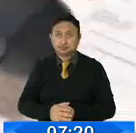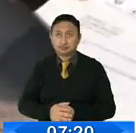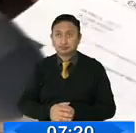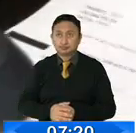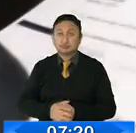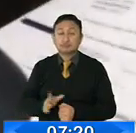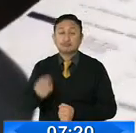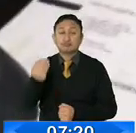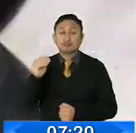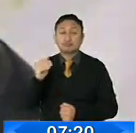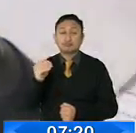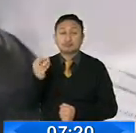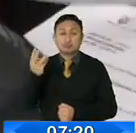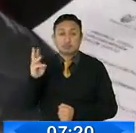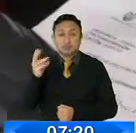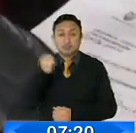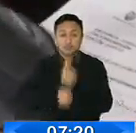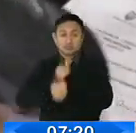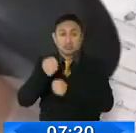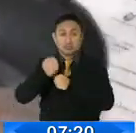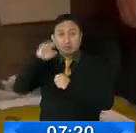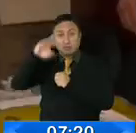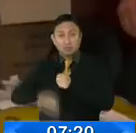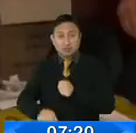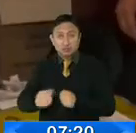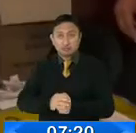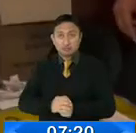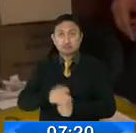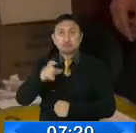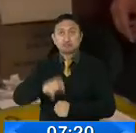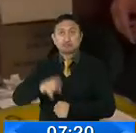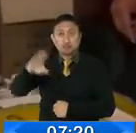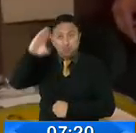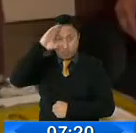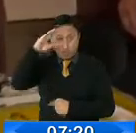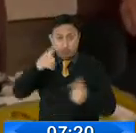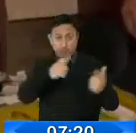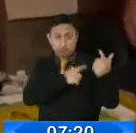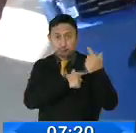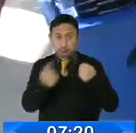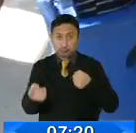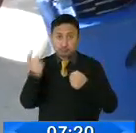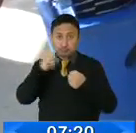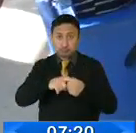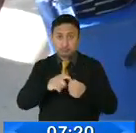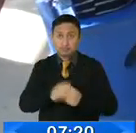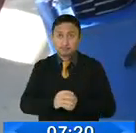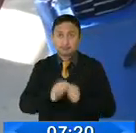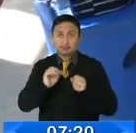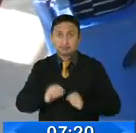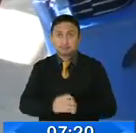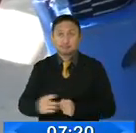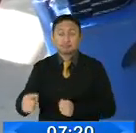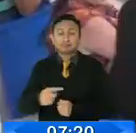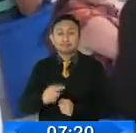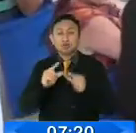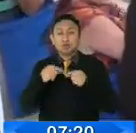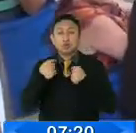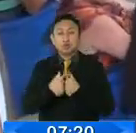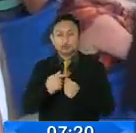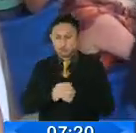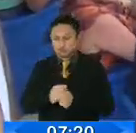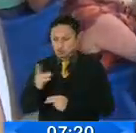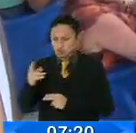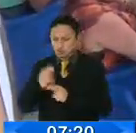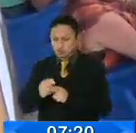menores de 16 años, firmas de personal activo de la policía y fuerzas armadas, así como de adherentes repetidos en sus